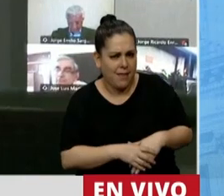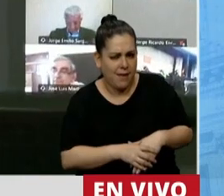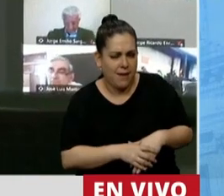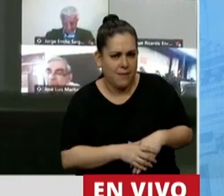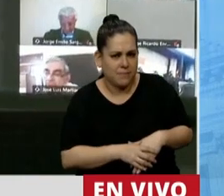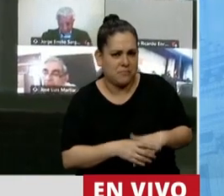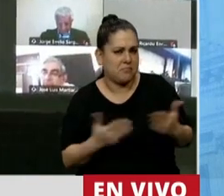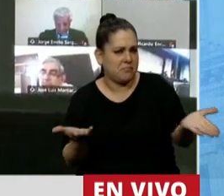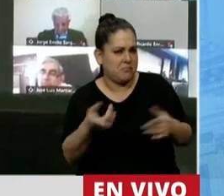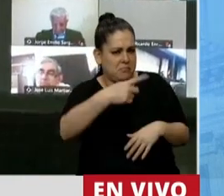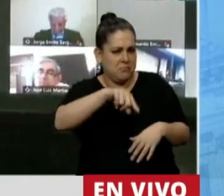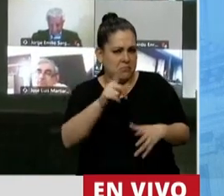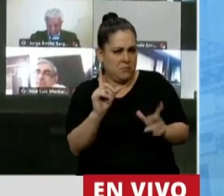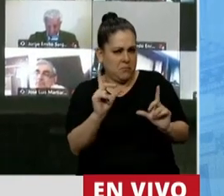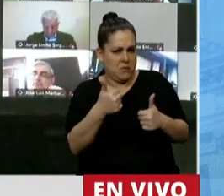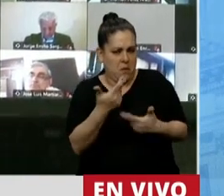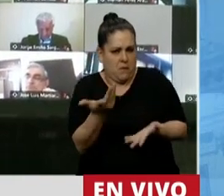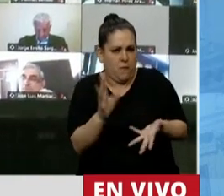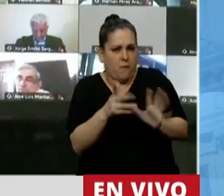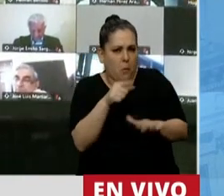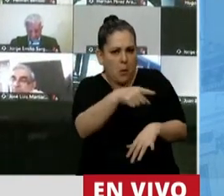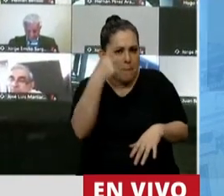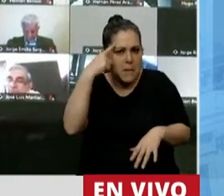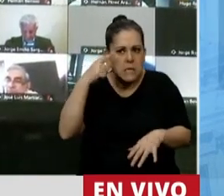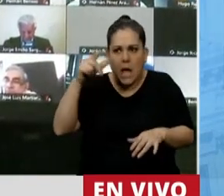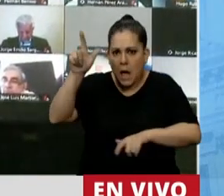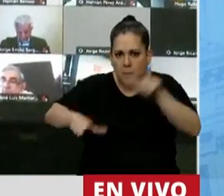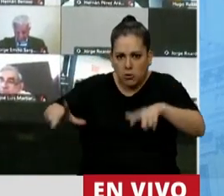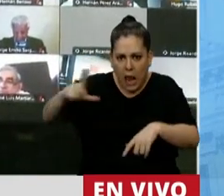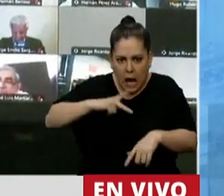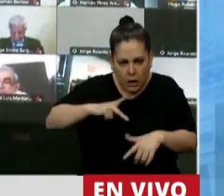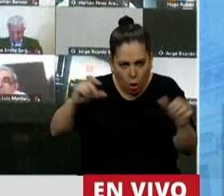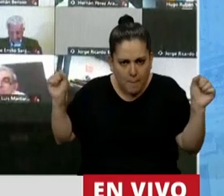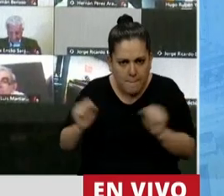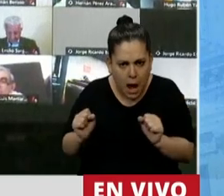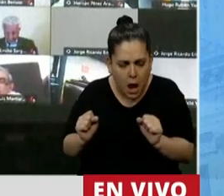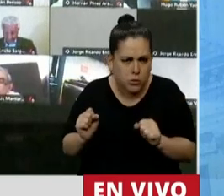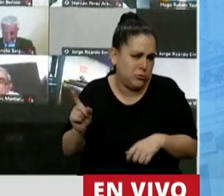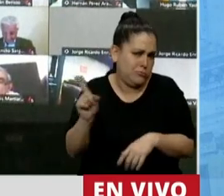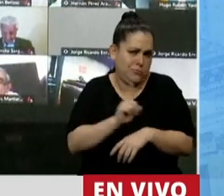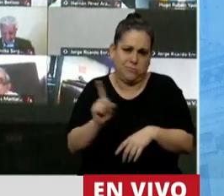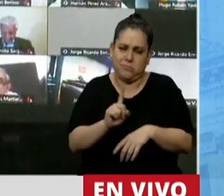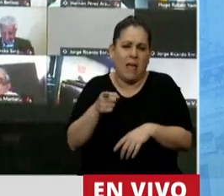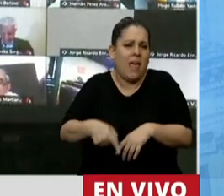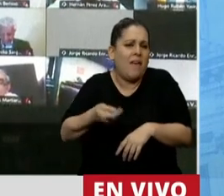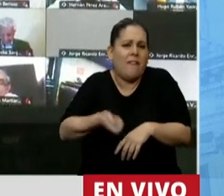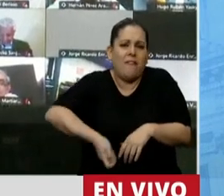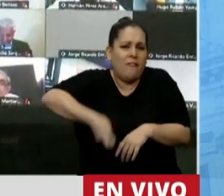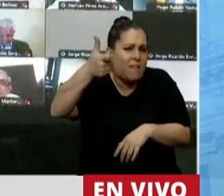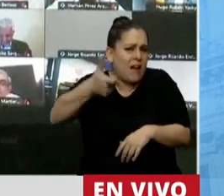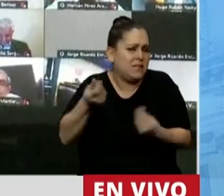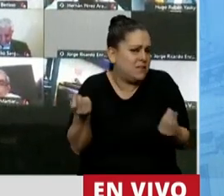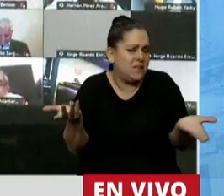Muchachos, no le entra en la cabeza que los malos no son los ricos. No entienden que esto es una regla de tres simple,